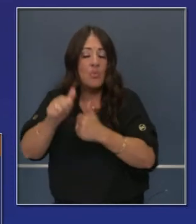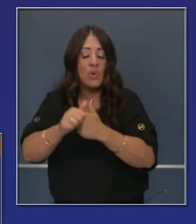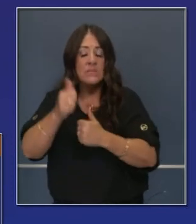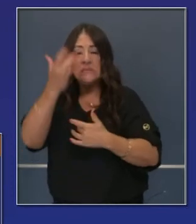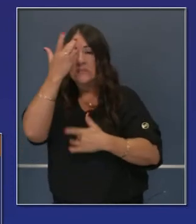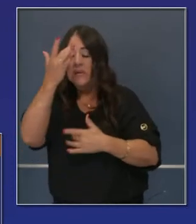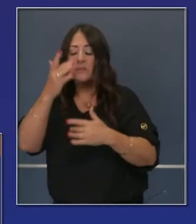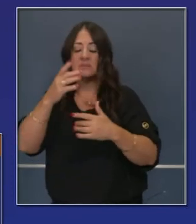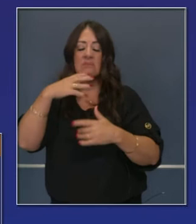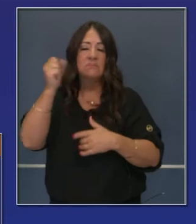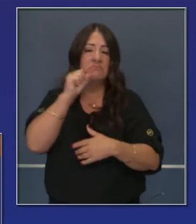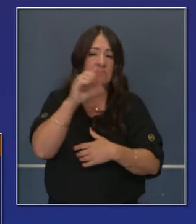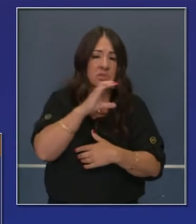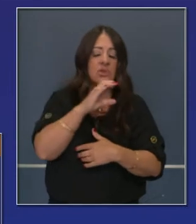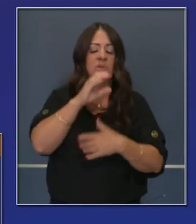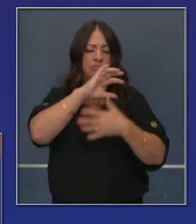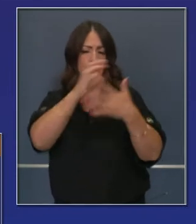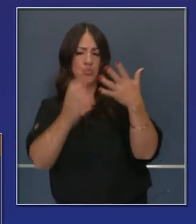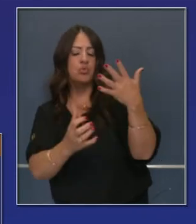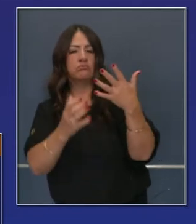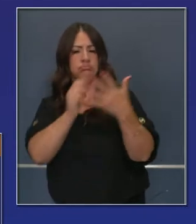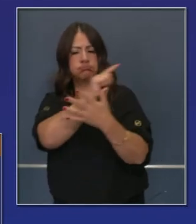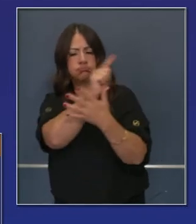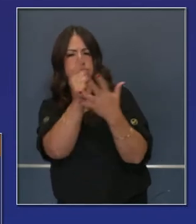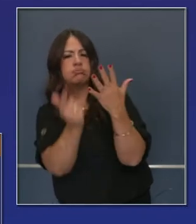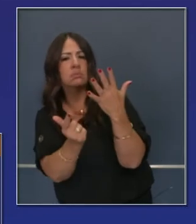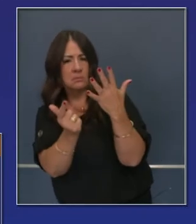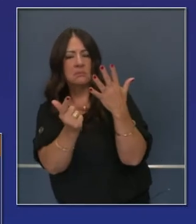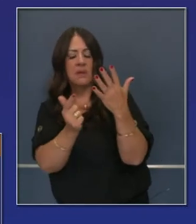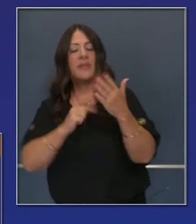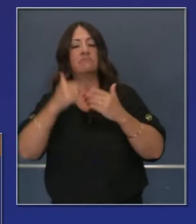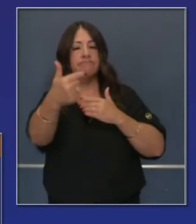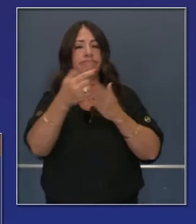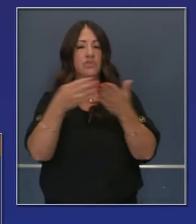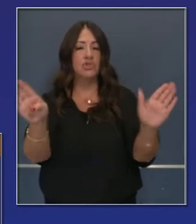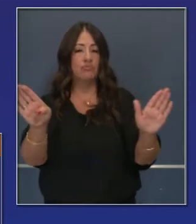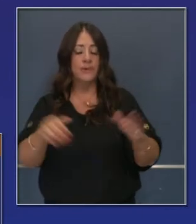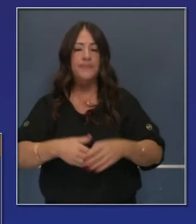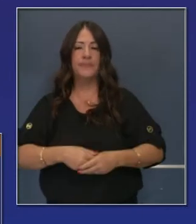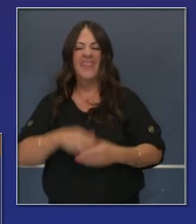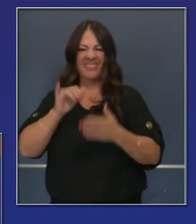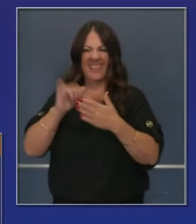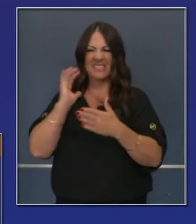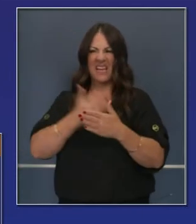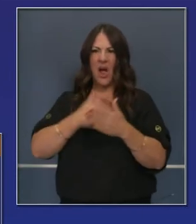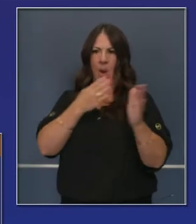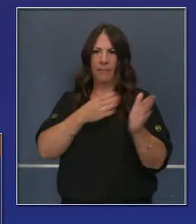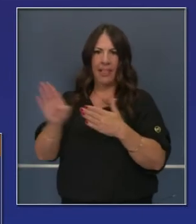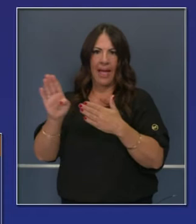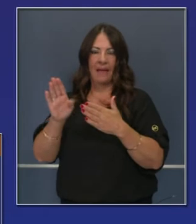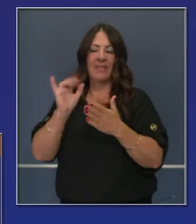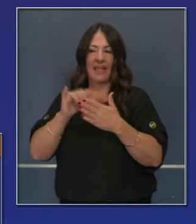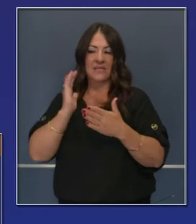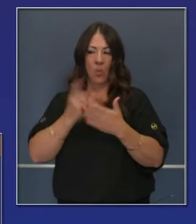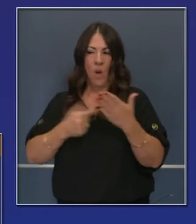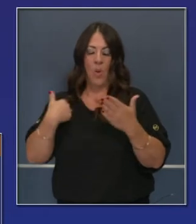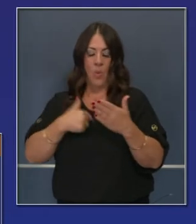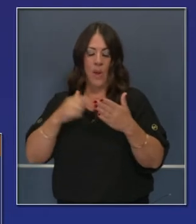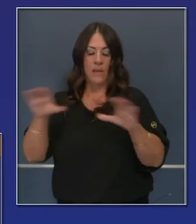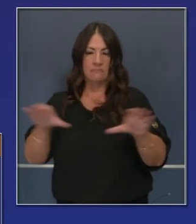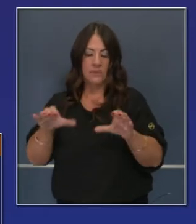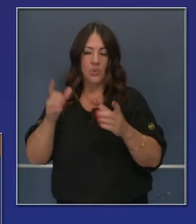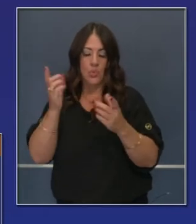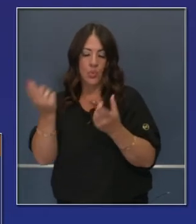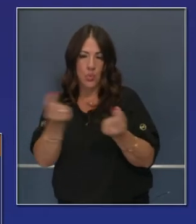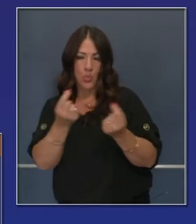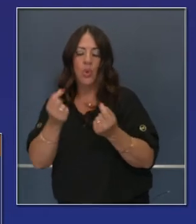pública. La estrategia pública y de comunicación también es parte del plan de vacunas. Quiero recordarles